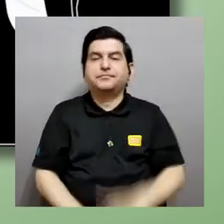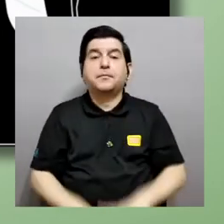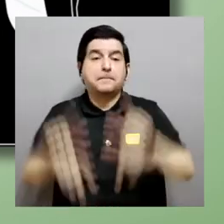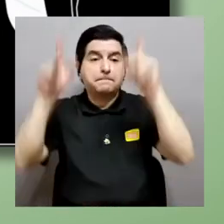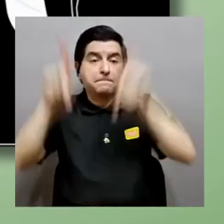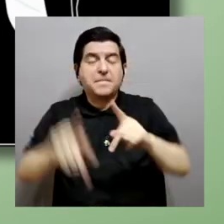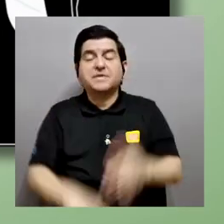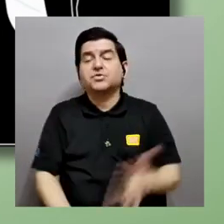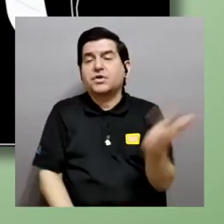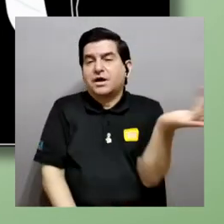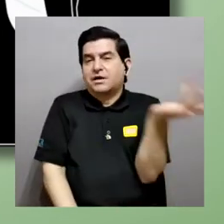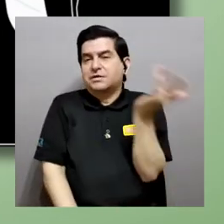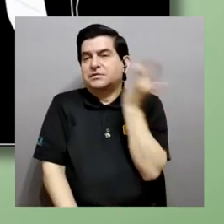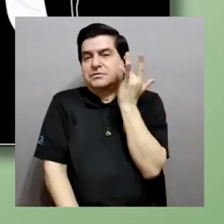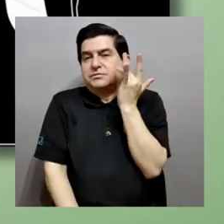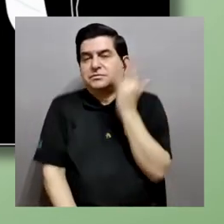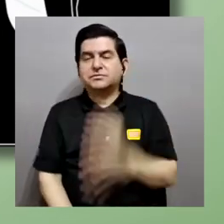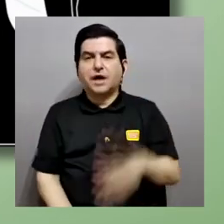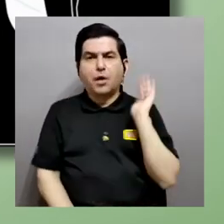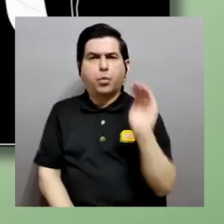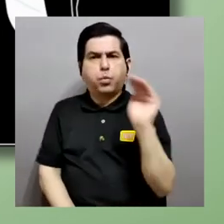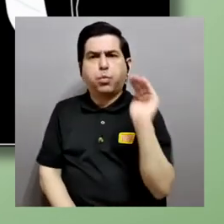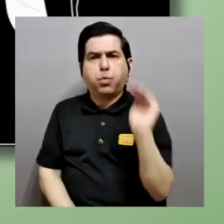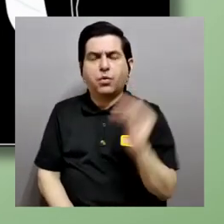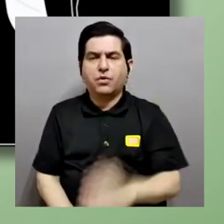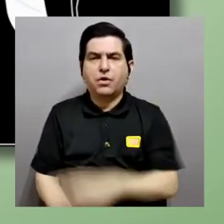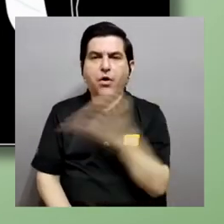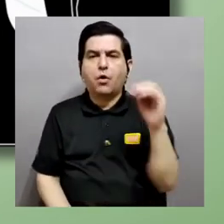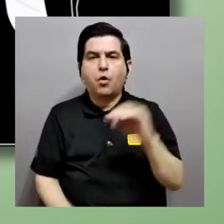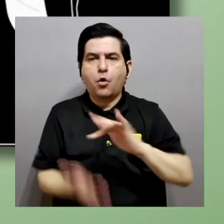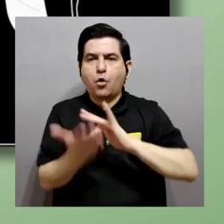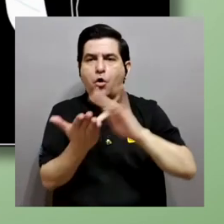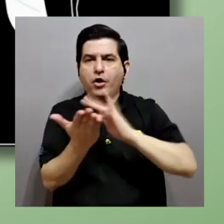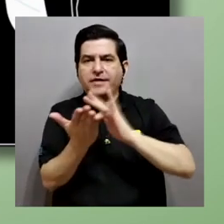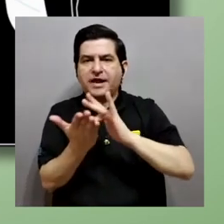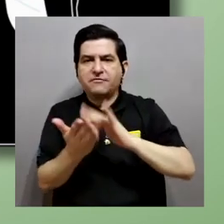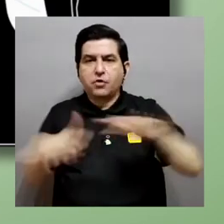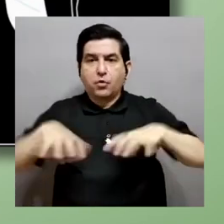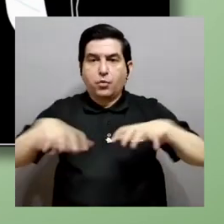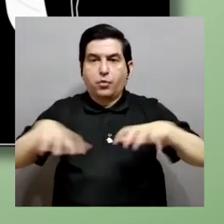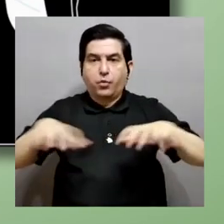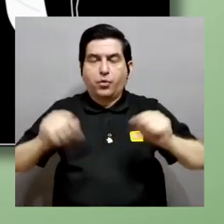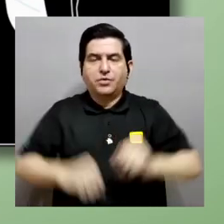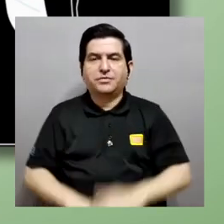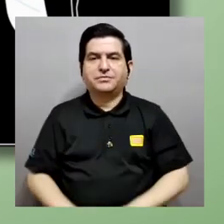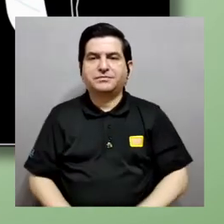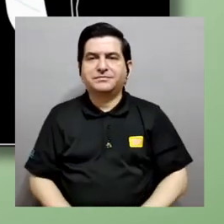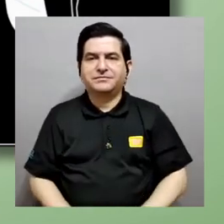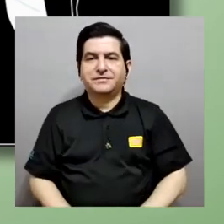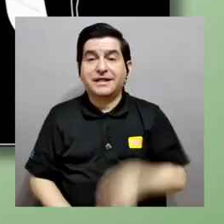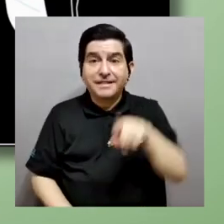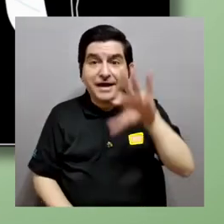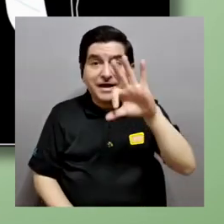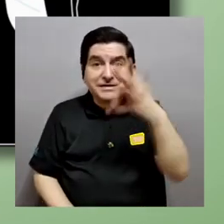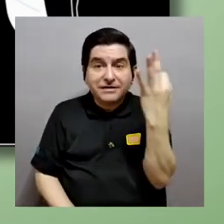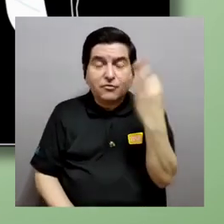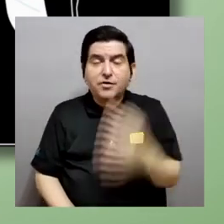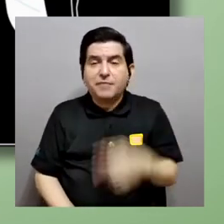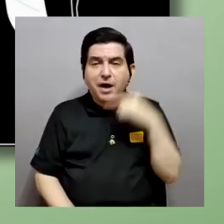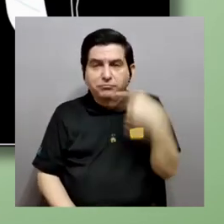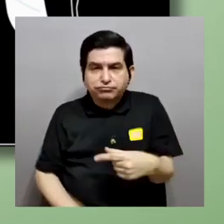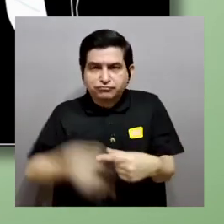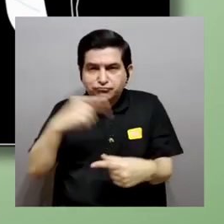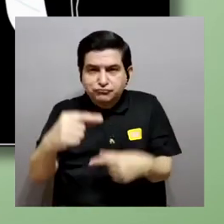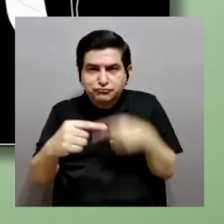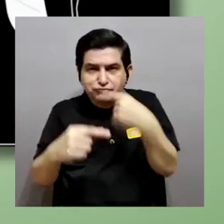cuando las personas se van a tocar la cara les podemos dar una notificación o el teléfono puede vibrar y así poco a